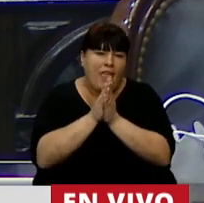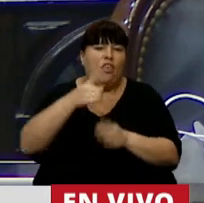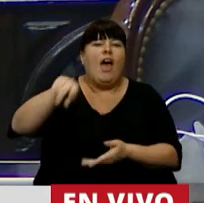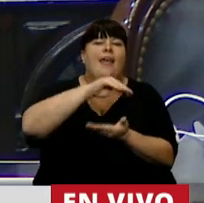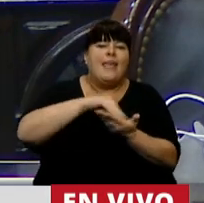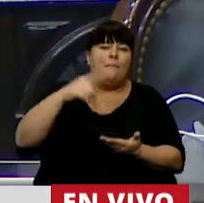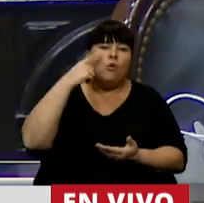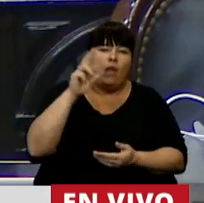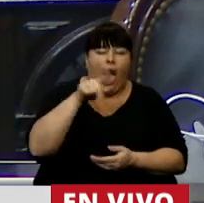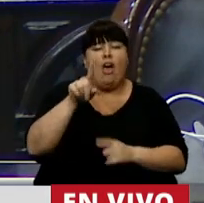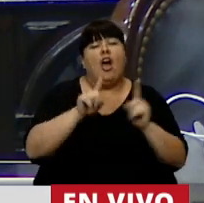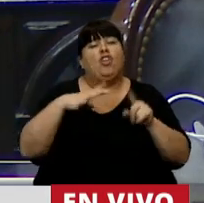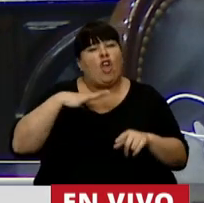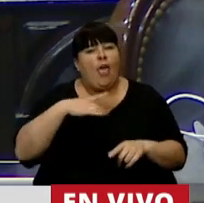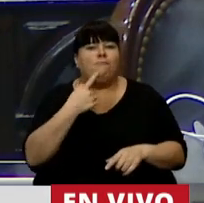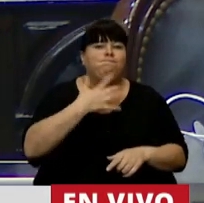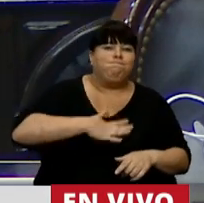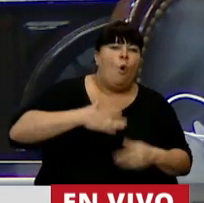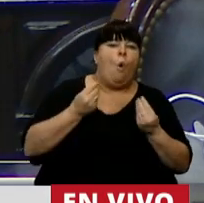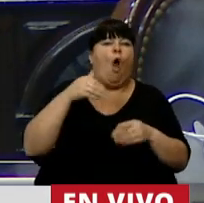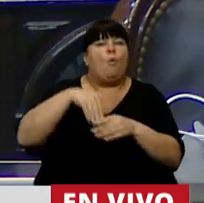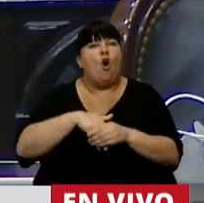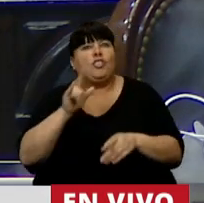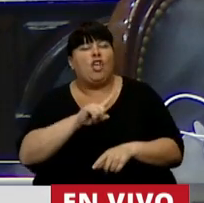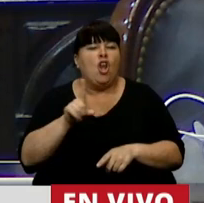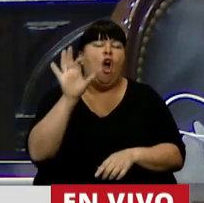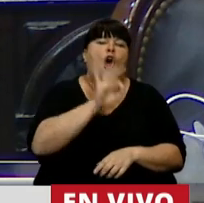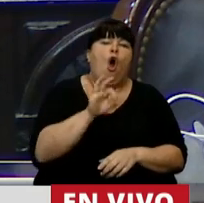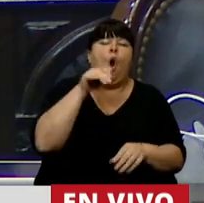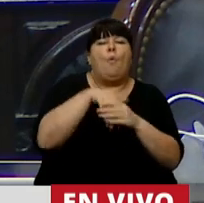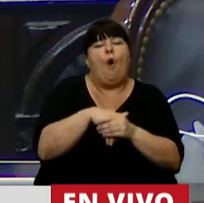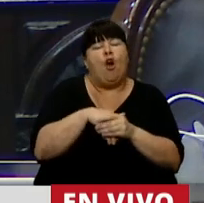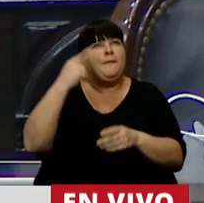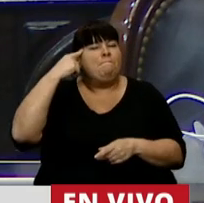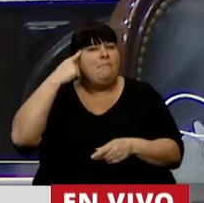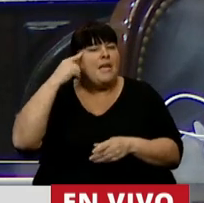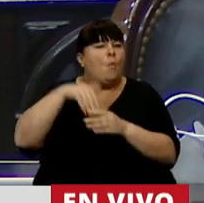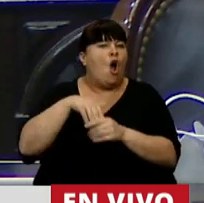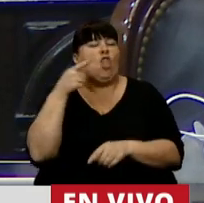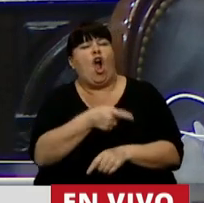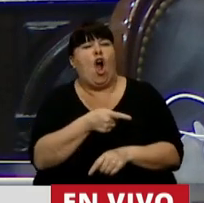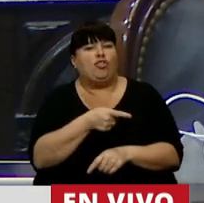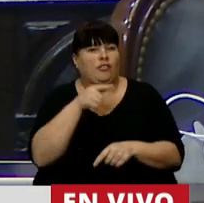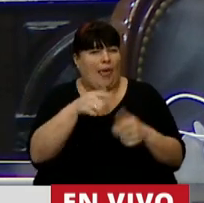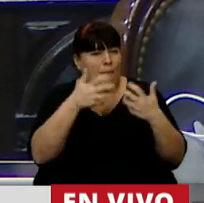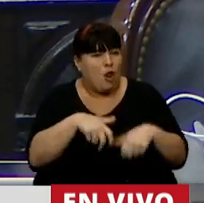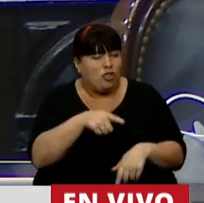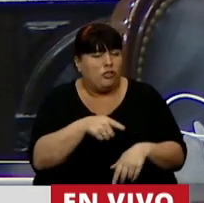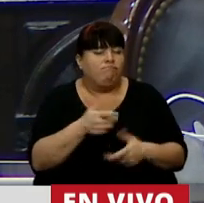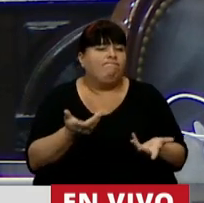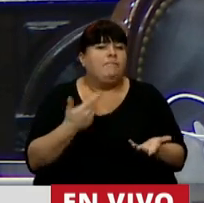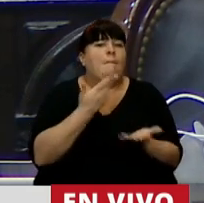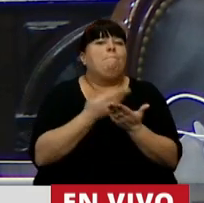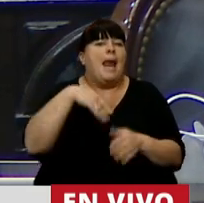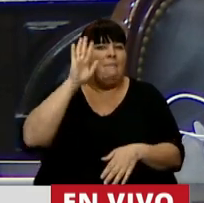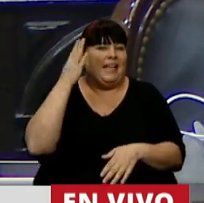diputados y diputadas que a lo mejor todavía están en duda acerca de su voto o que están votando y están pensando en votar en contra de este proyecto que